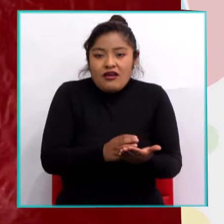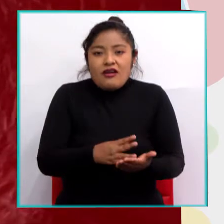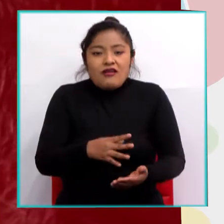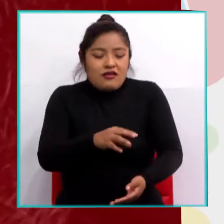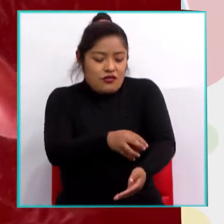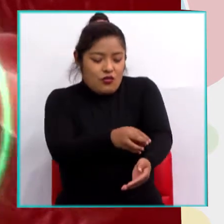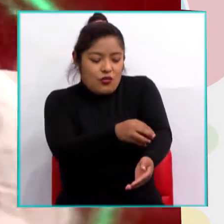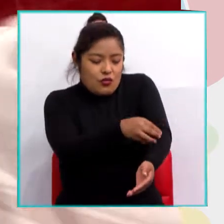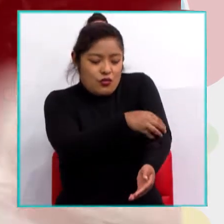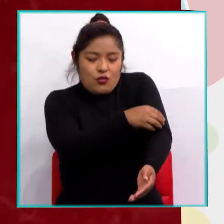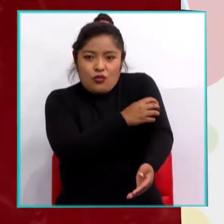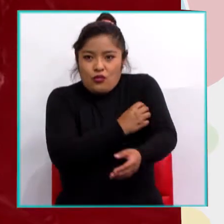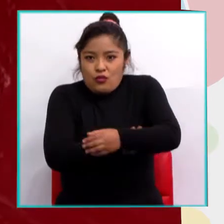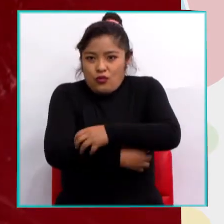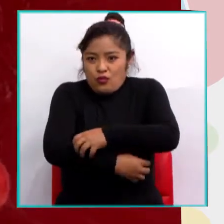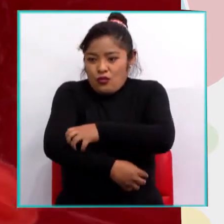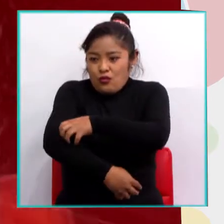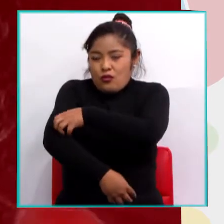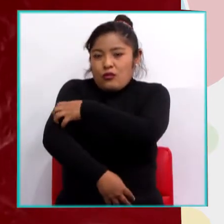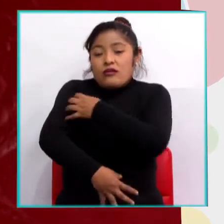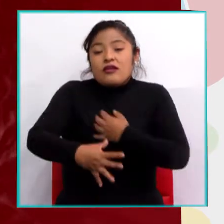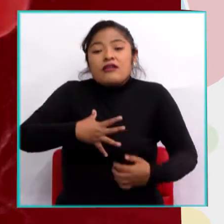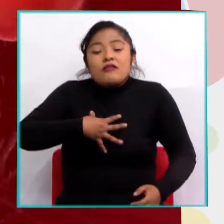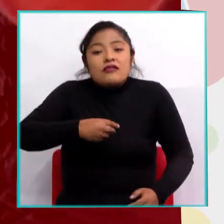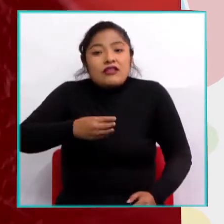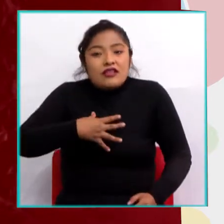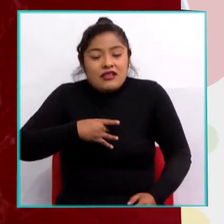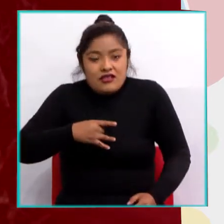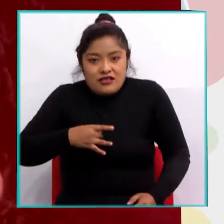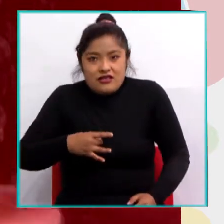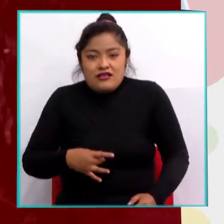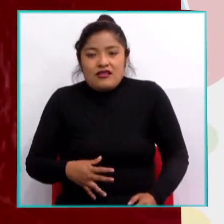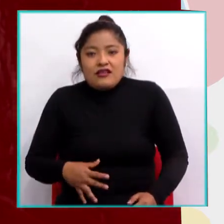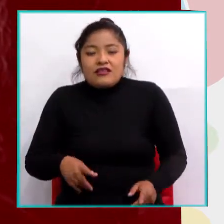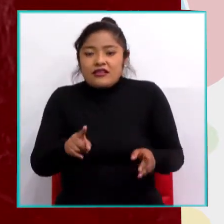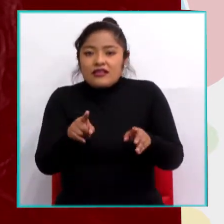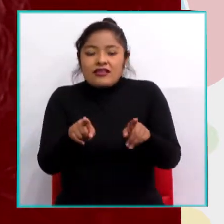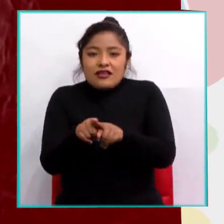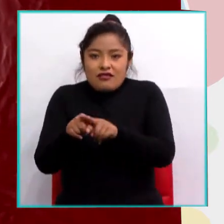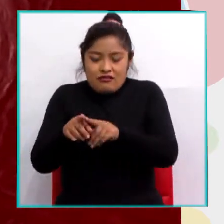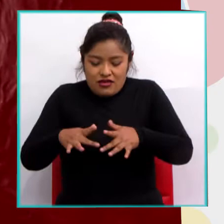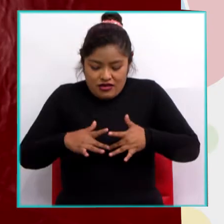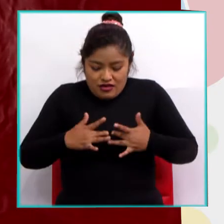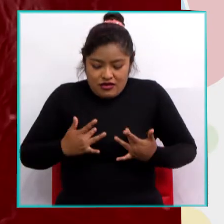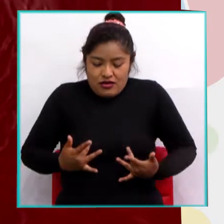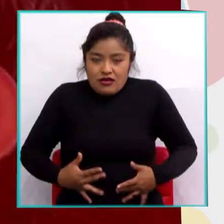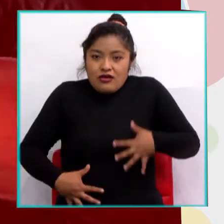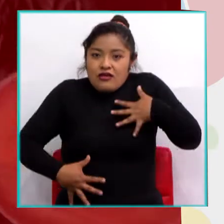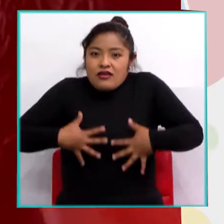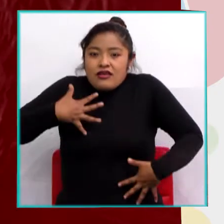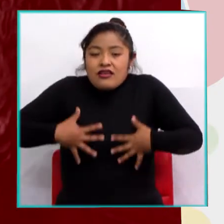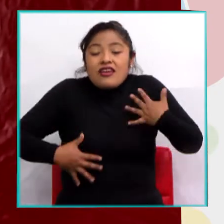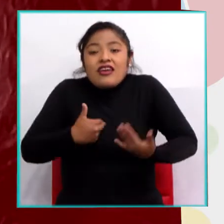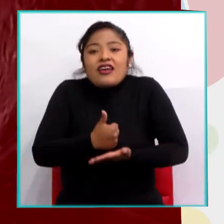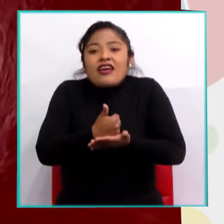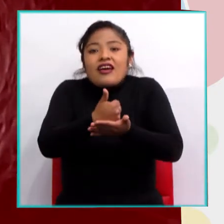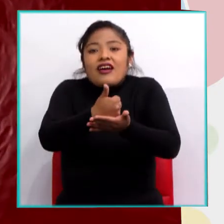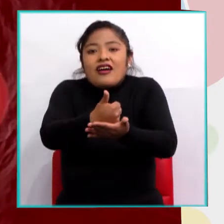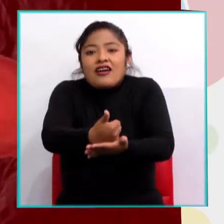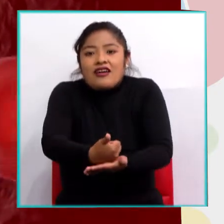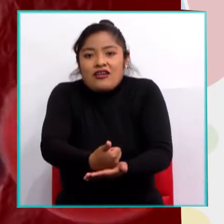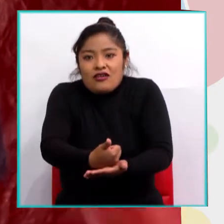son parte también del sistema circulatorio y ayudan a combatir las